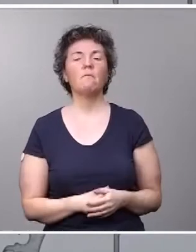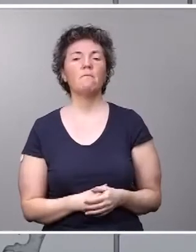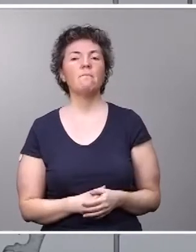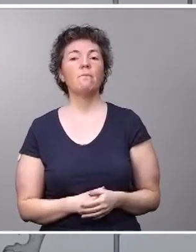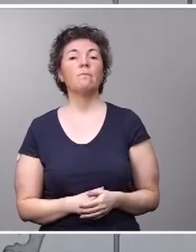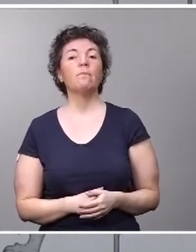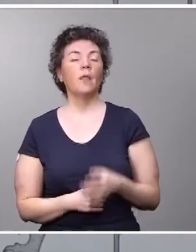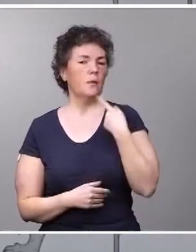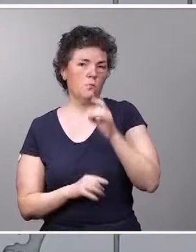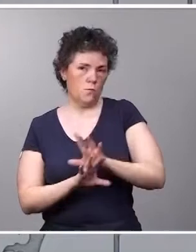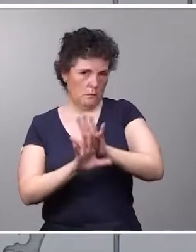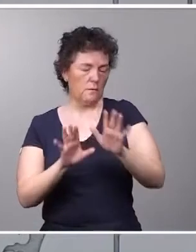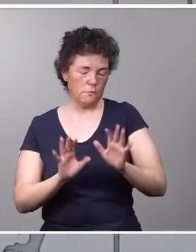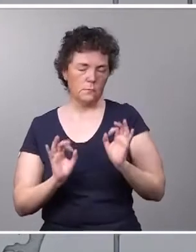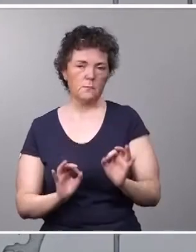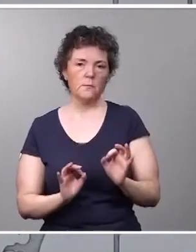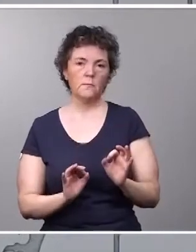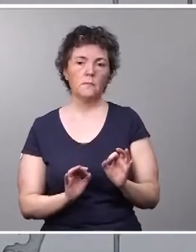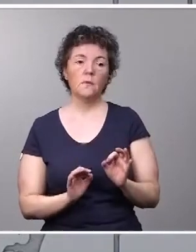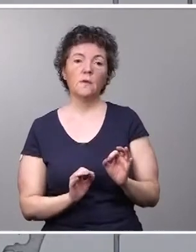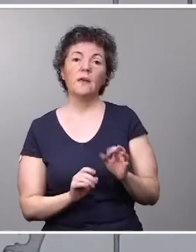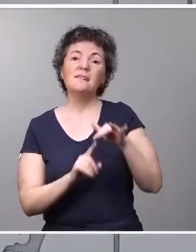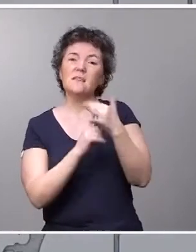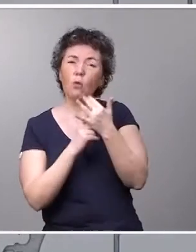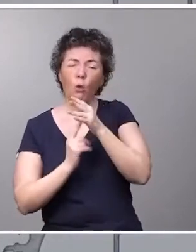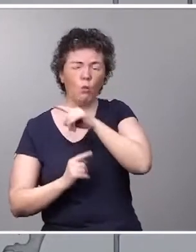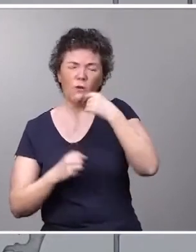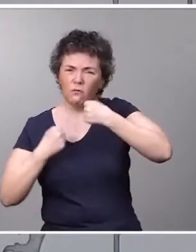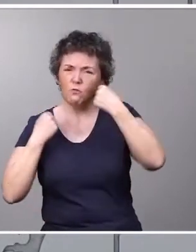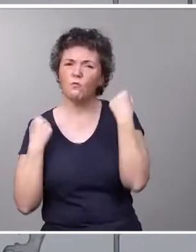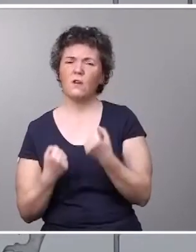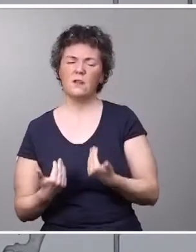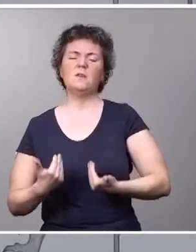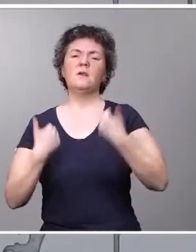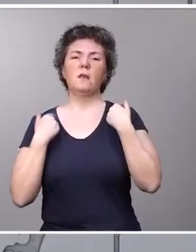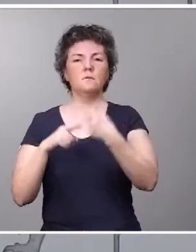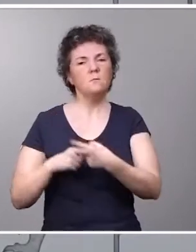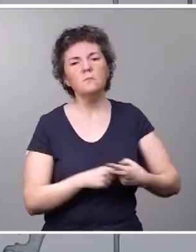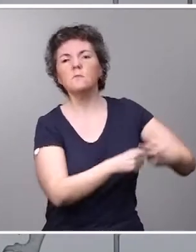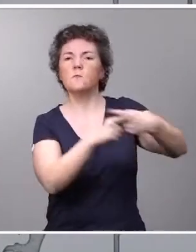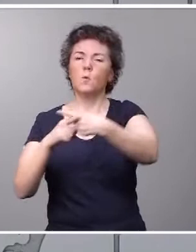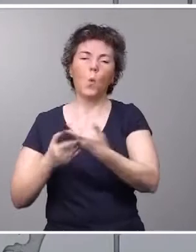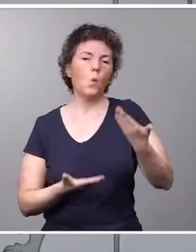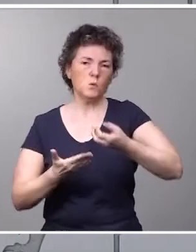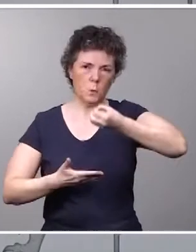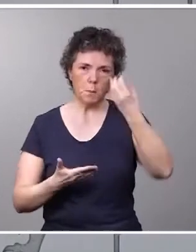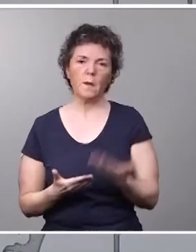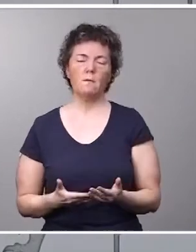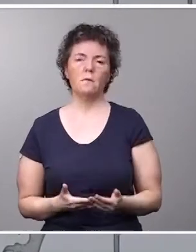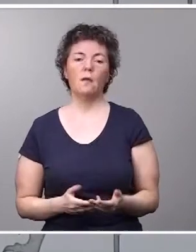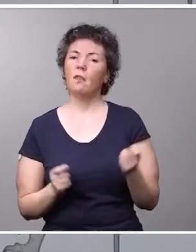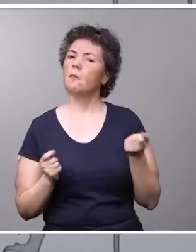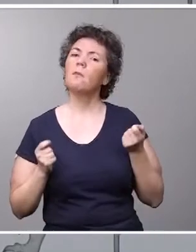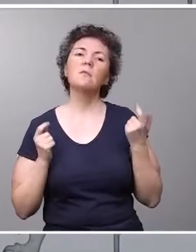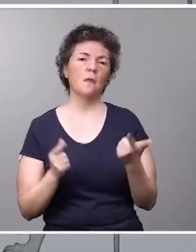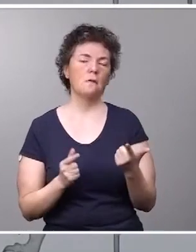claramente, las cargas de esta situación tan dolorosa deben distribuirse con justicia. Deben aportar más